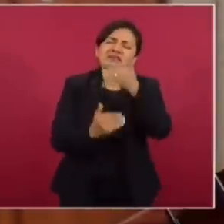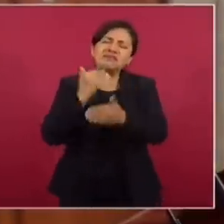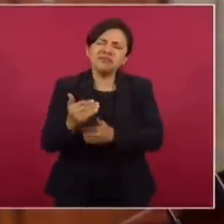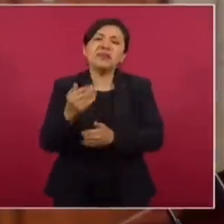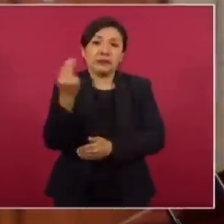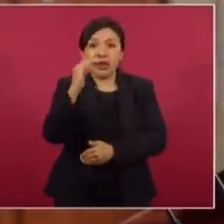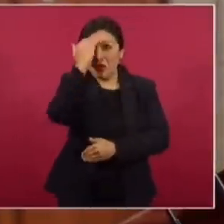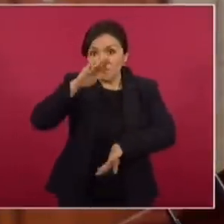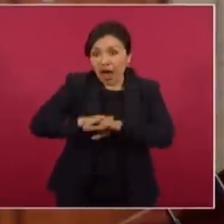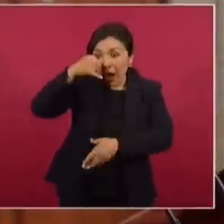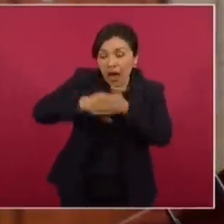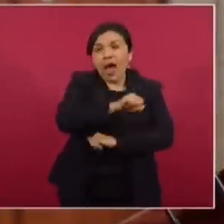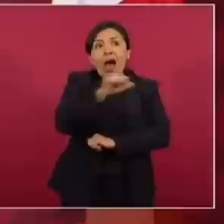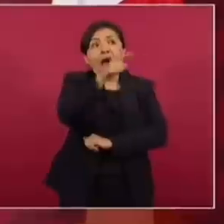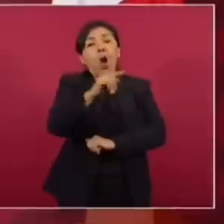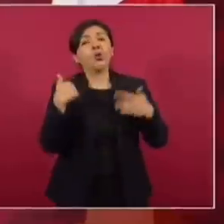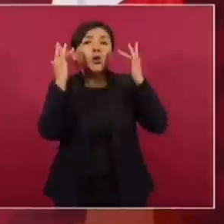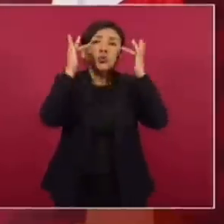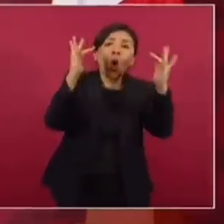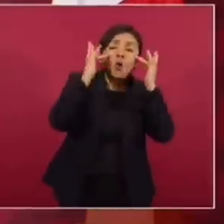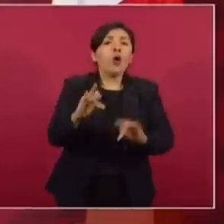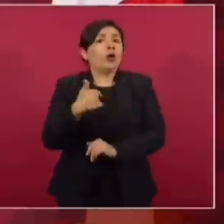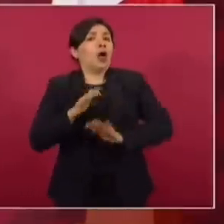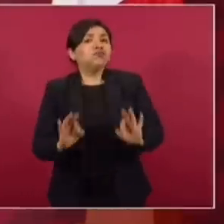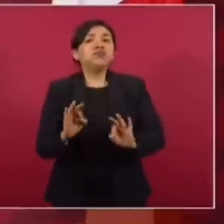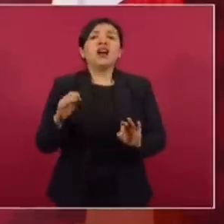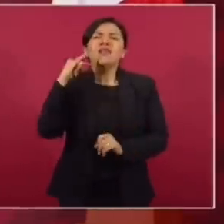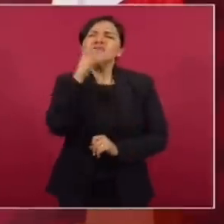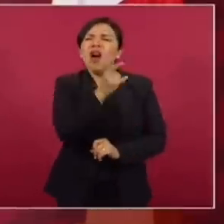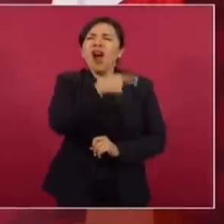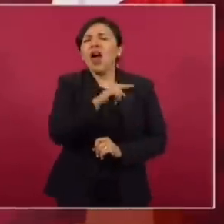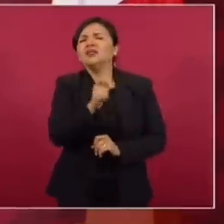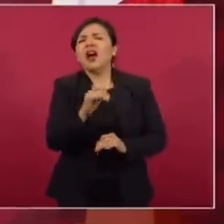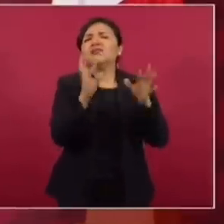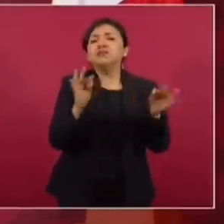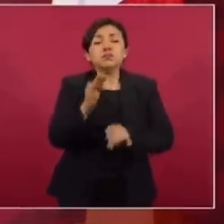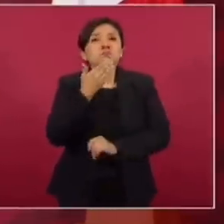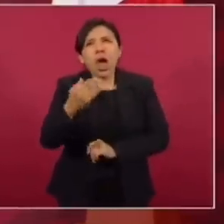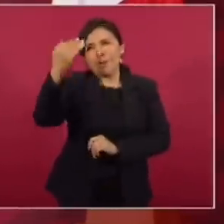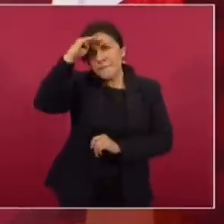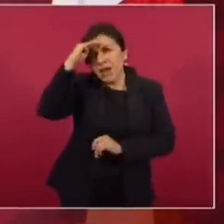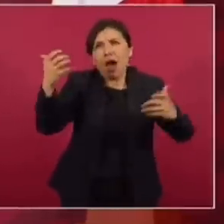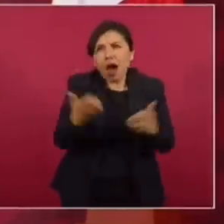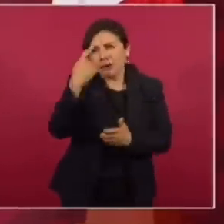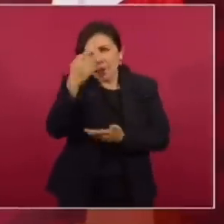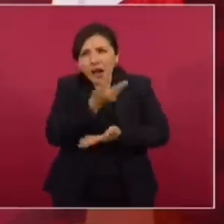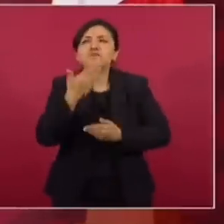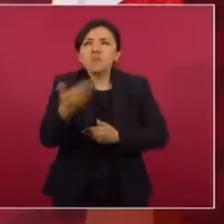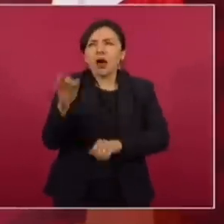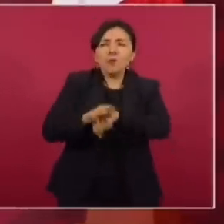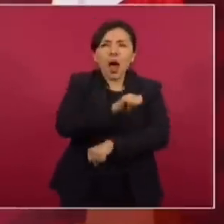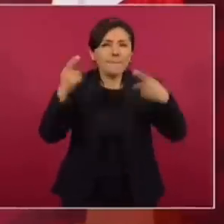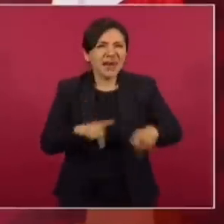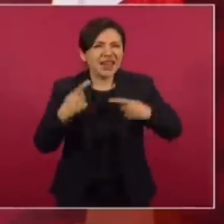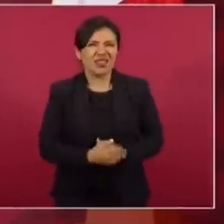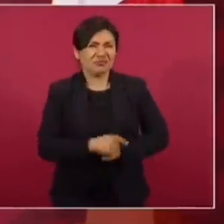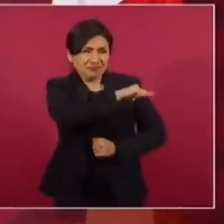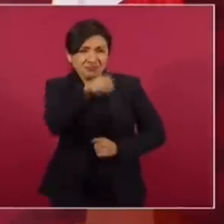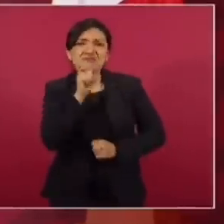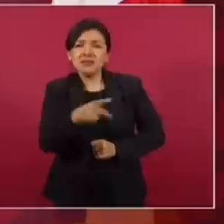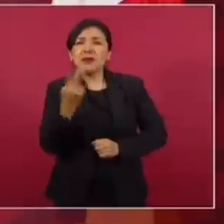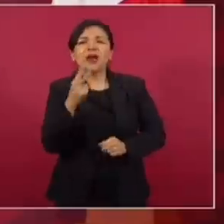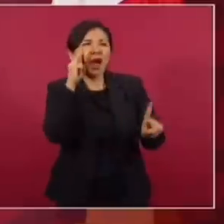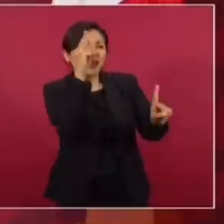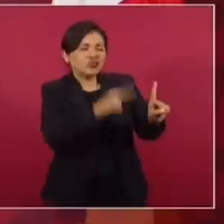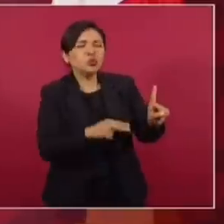Hacía falta conocer a fondo a los santurrones, a los intolerantes, a los que hipócritamente hablaban de buenas conciencias y del bien común. Hacía falta que esas personas